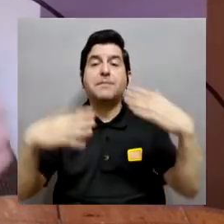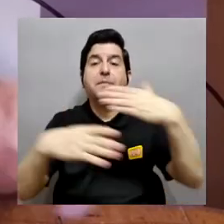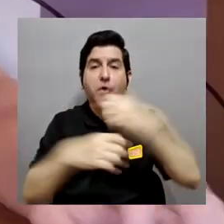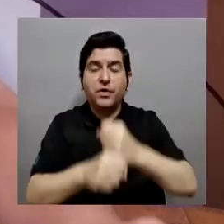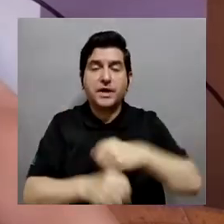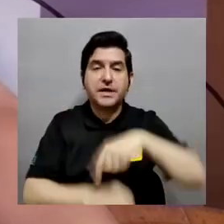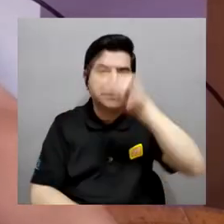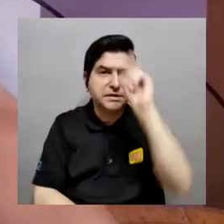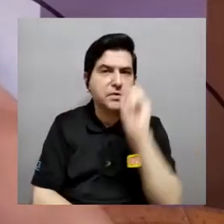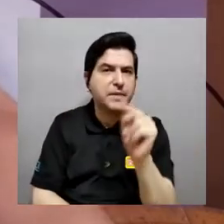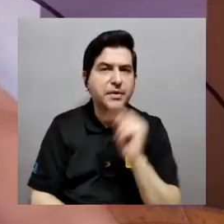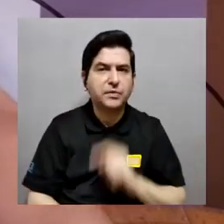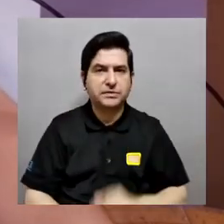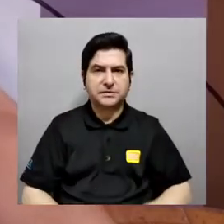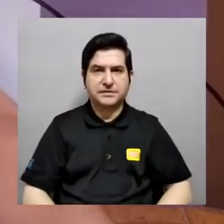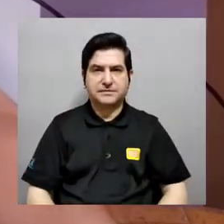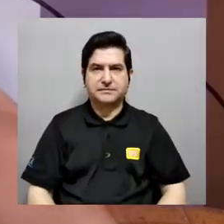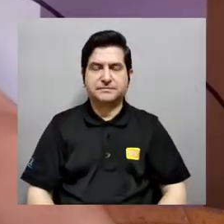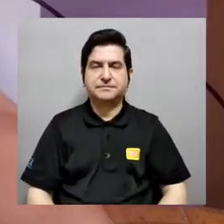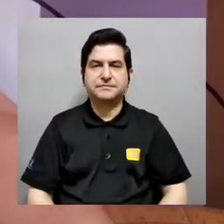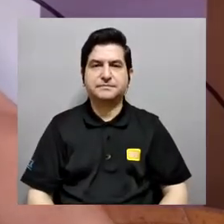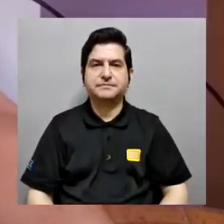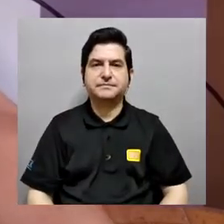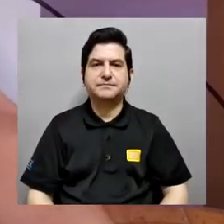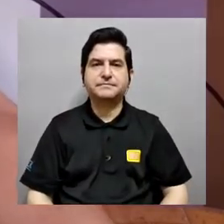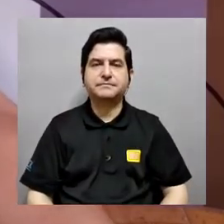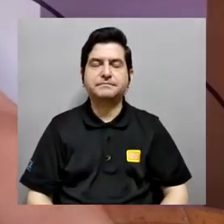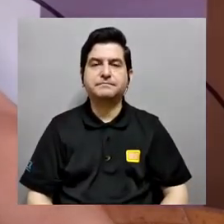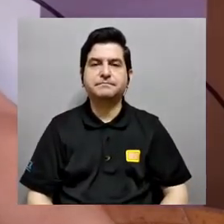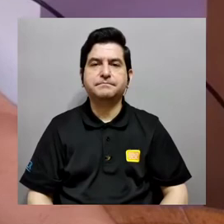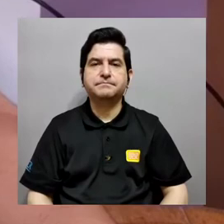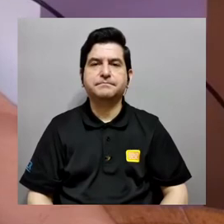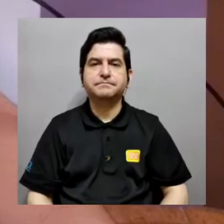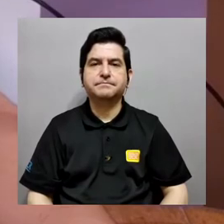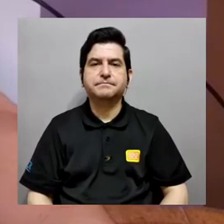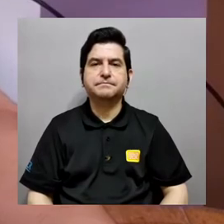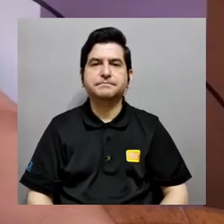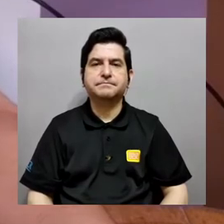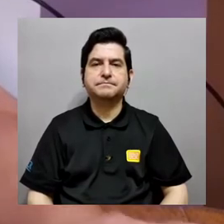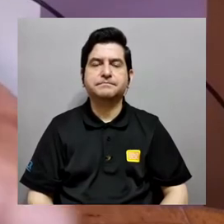la imagen que teníamos para realizar una preguntita